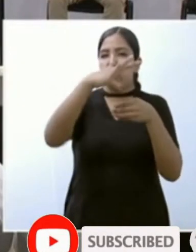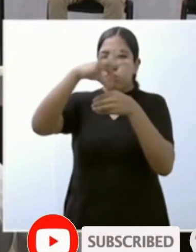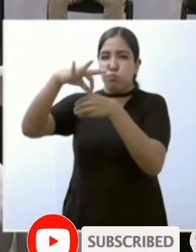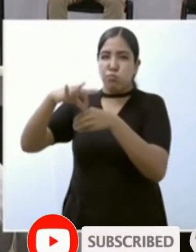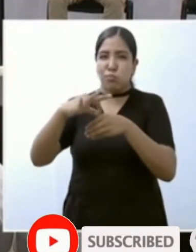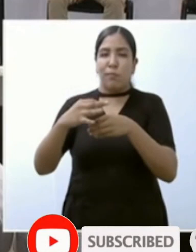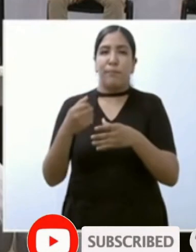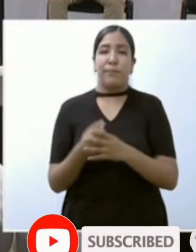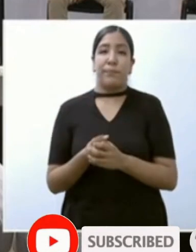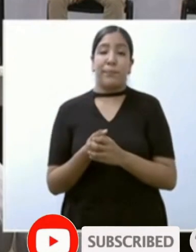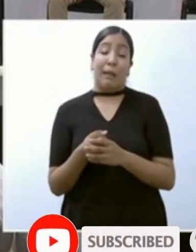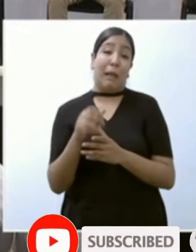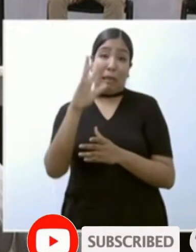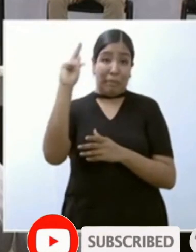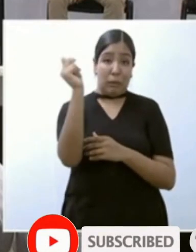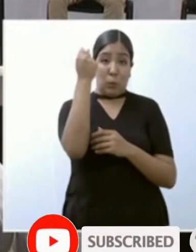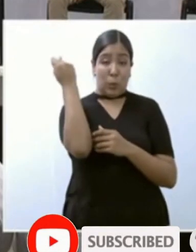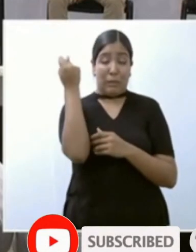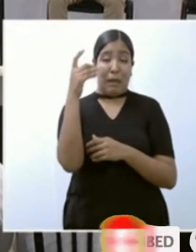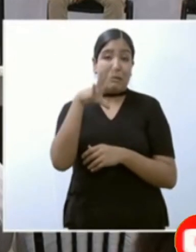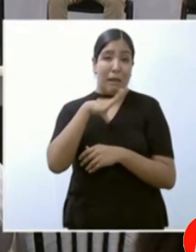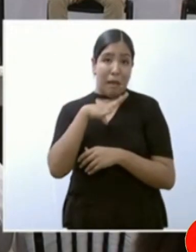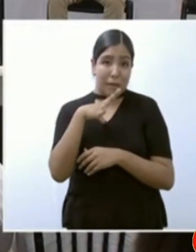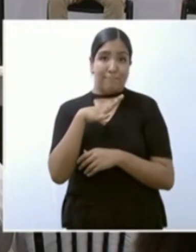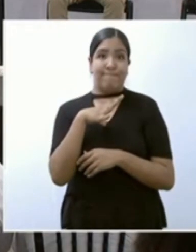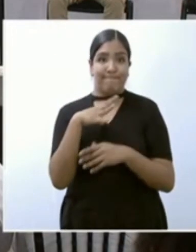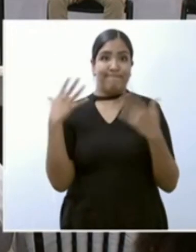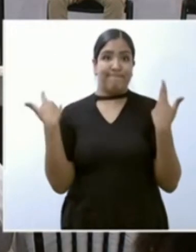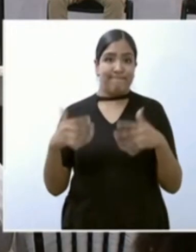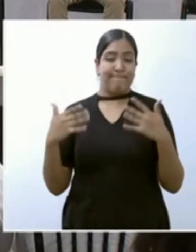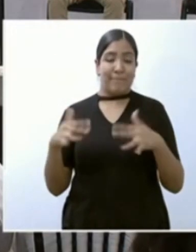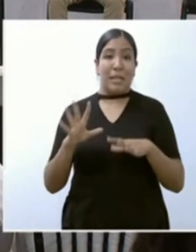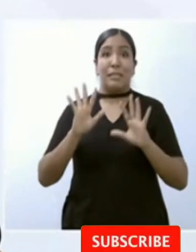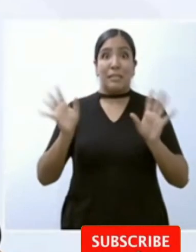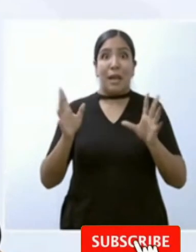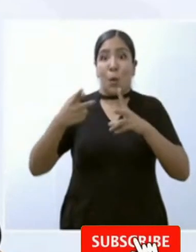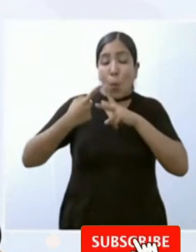con las nuevas tecnologías ya están cultivando